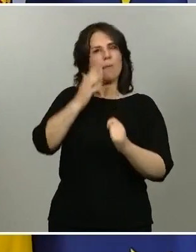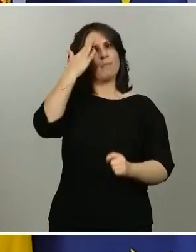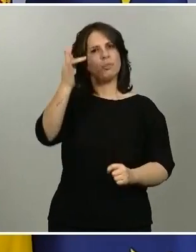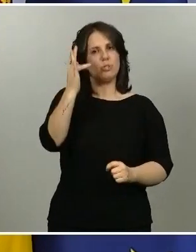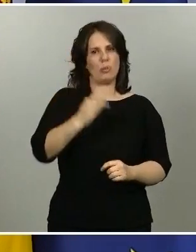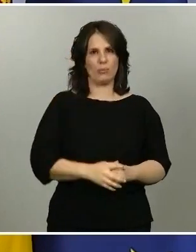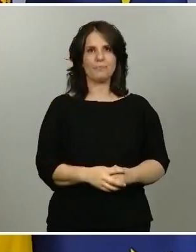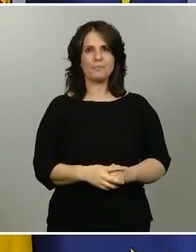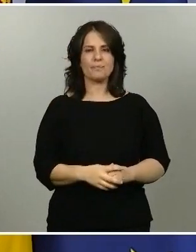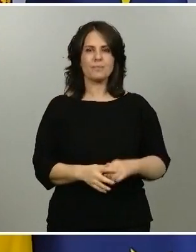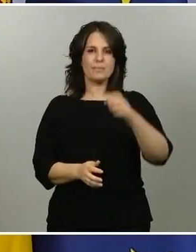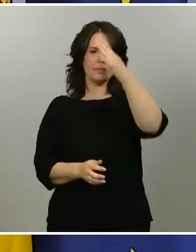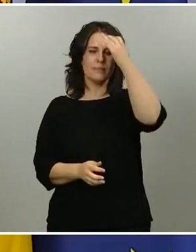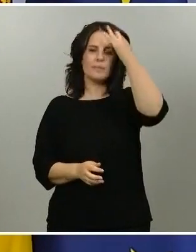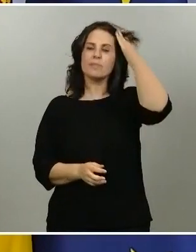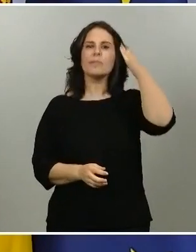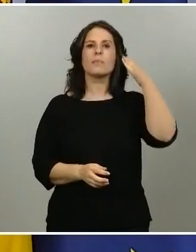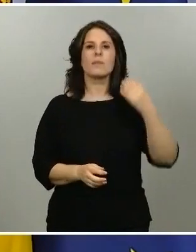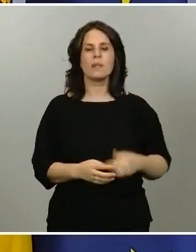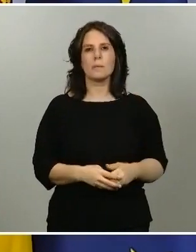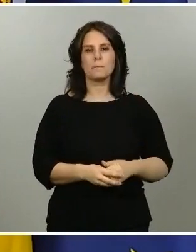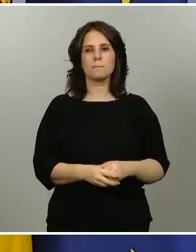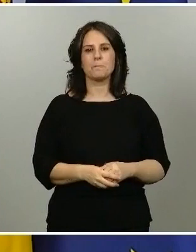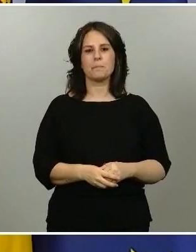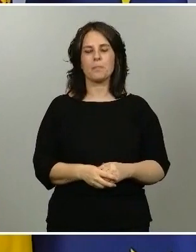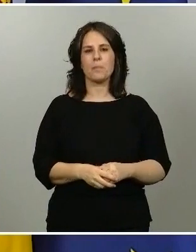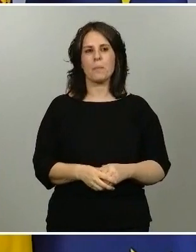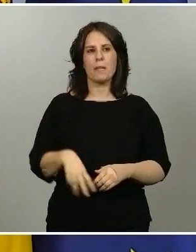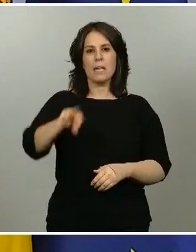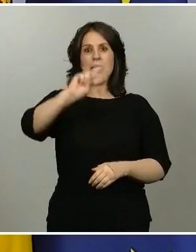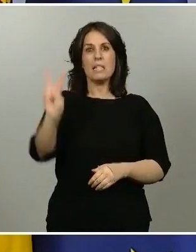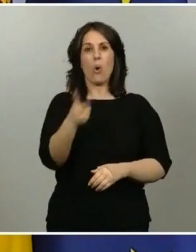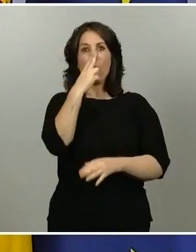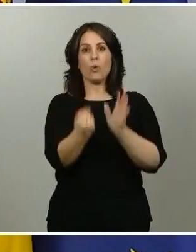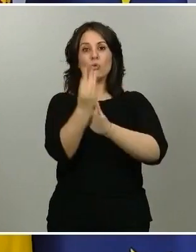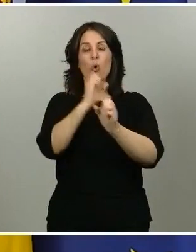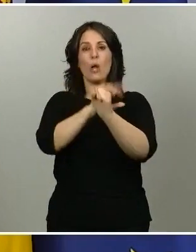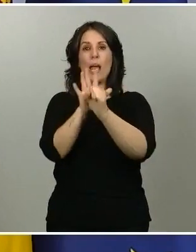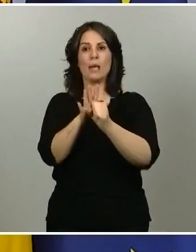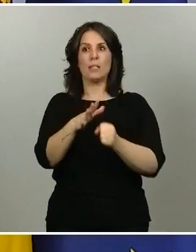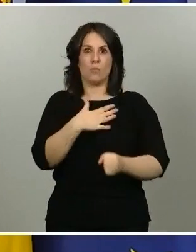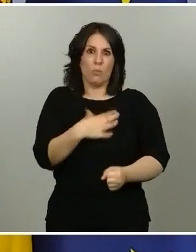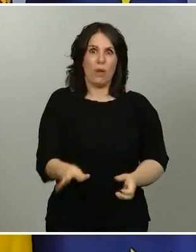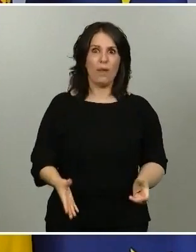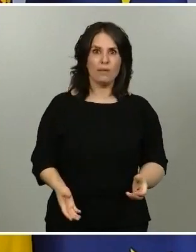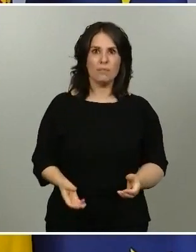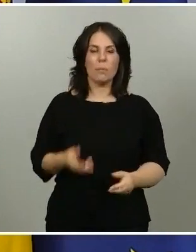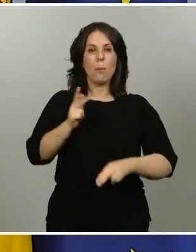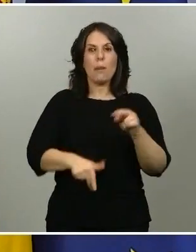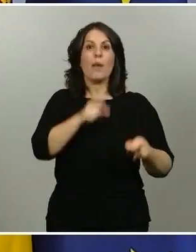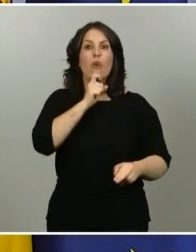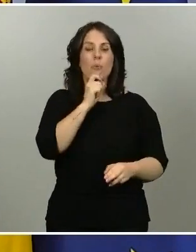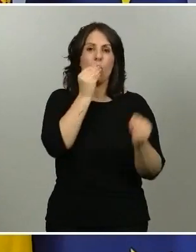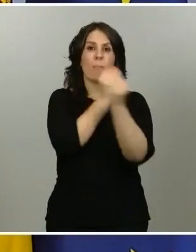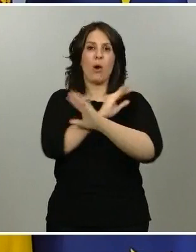descartable, evidentemente, una segunda oleada, pero la mejor forma de prevenirlo es siguiendo las recomendaciones que estamos dando. Por eso estamos haciendo las cosas como las estamos